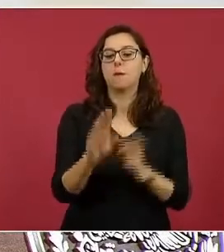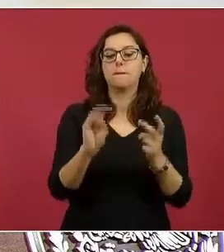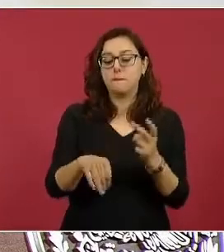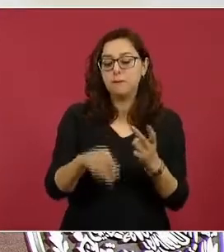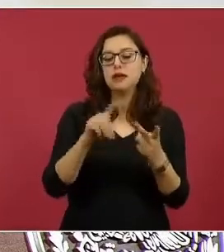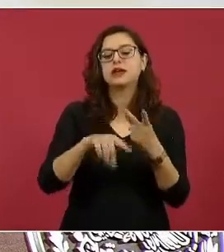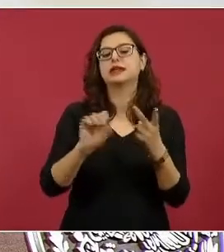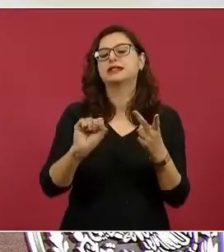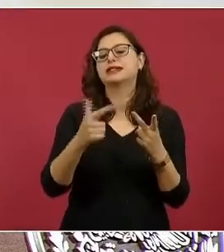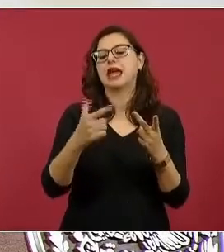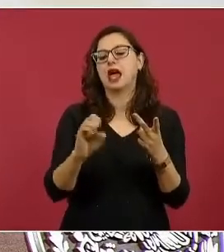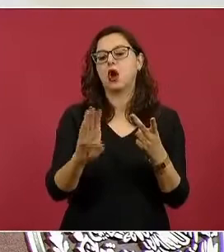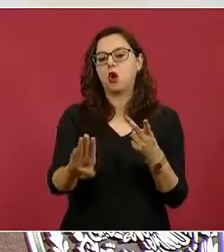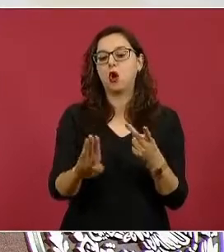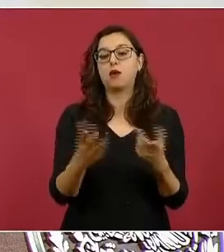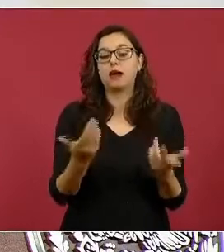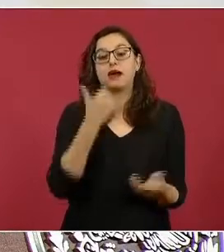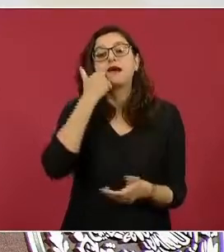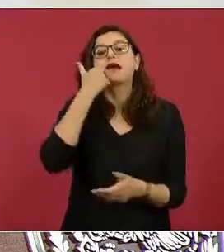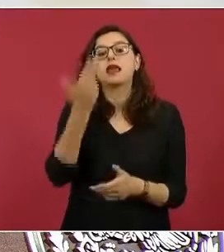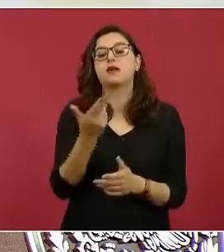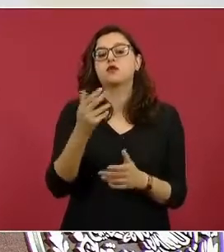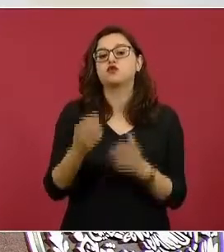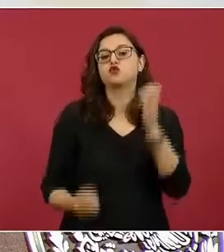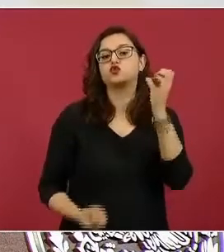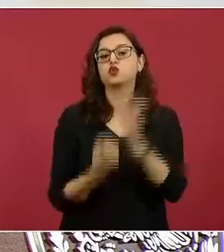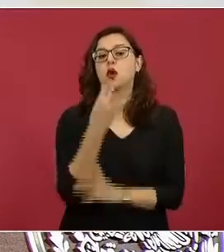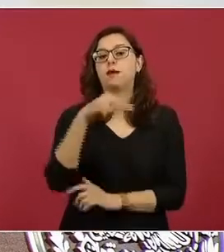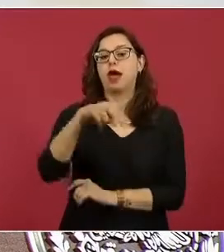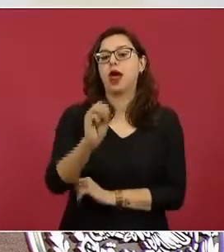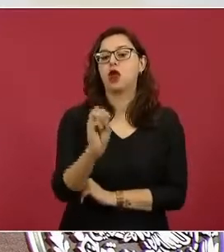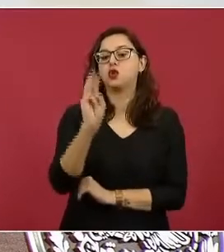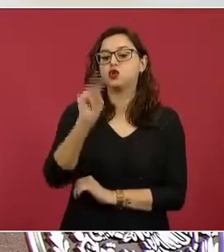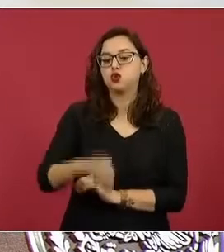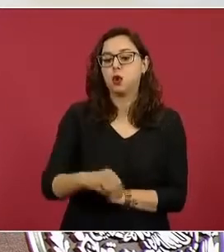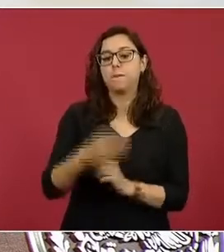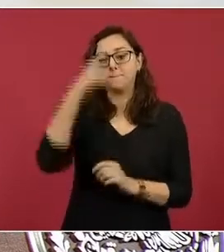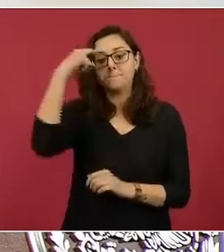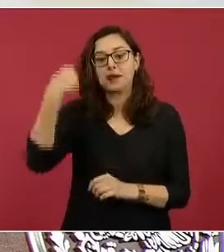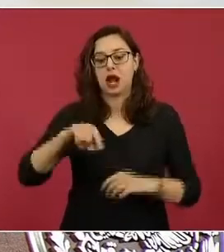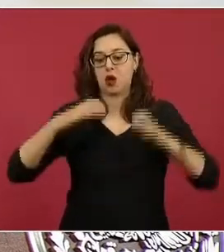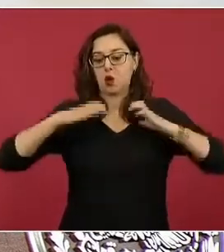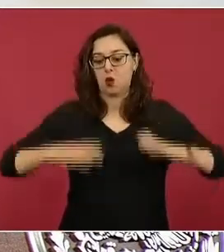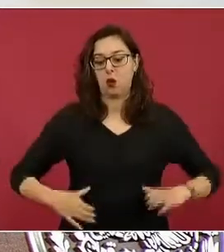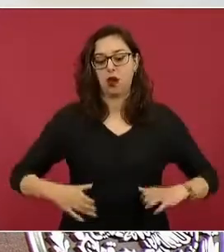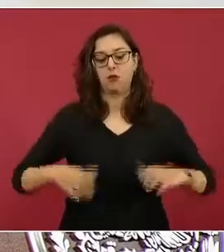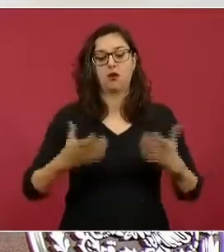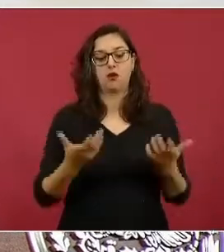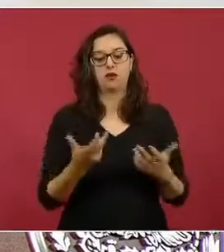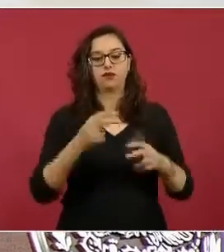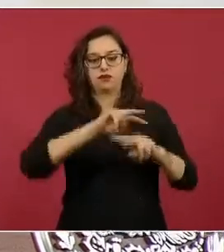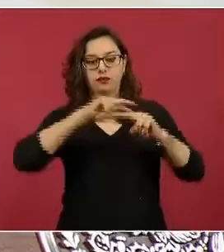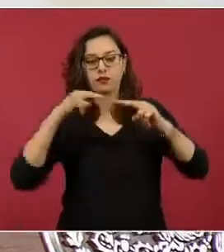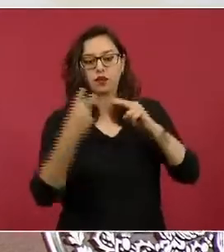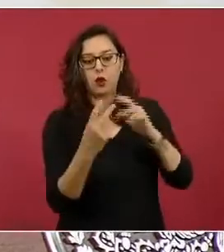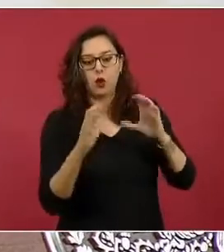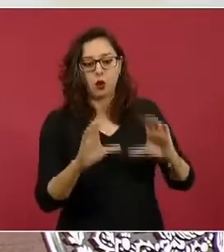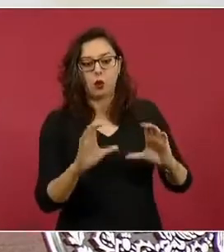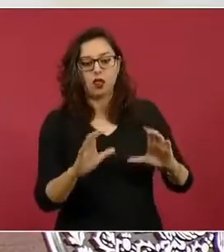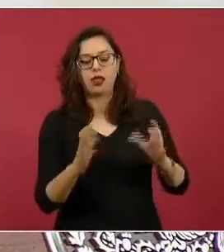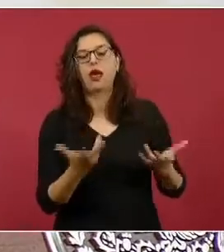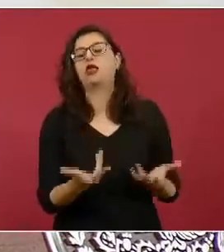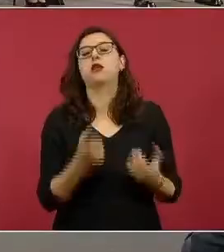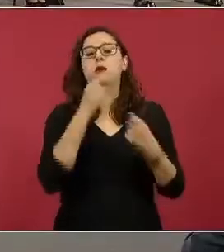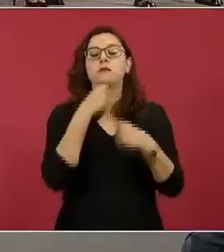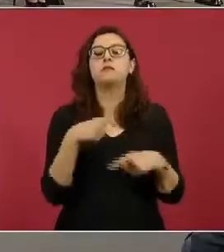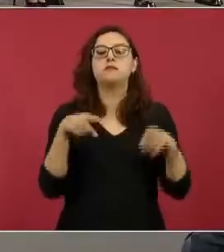queremos impulsar una norma oficial mexicana para normar los centros de resguardo de cuerpos. Queremos seguir ampliando el enfoque masivo en